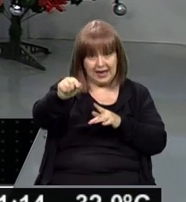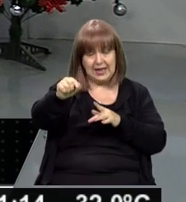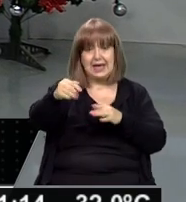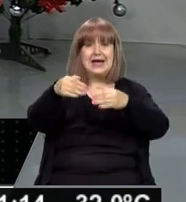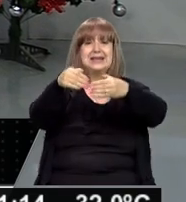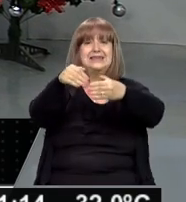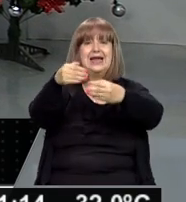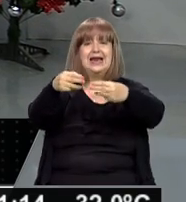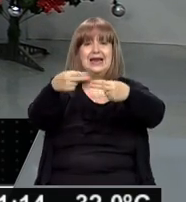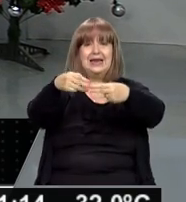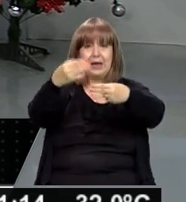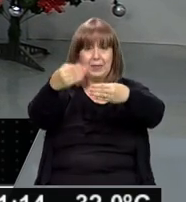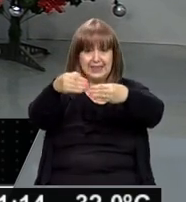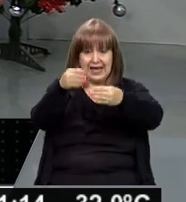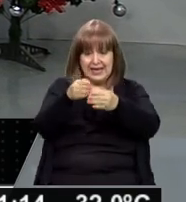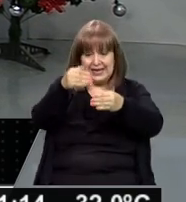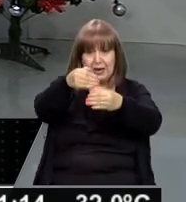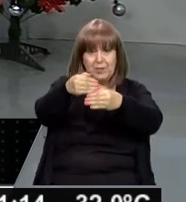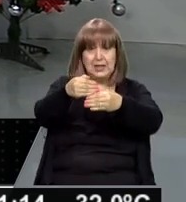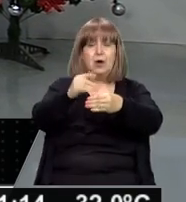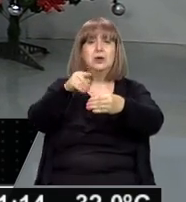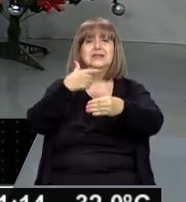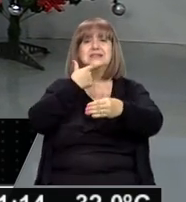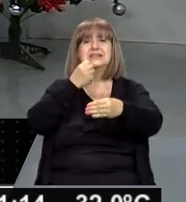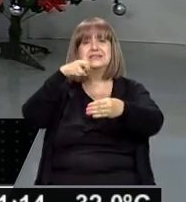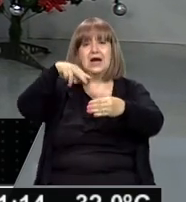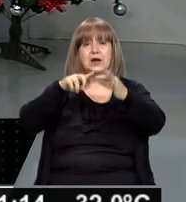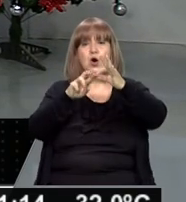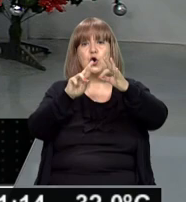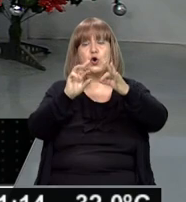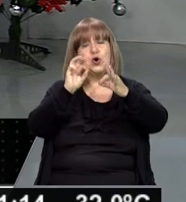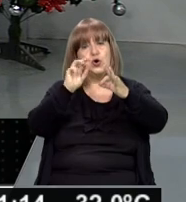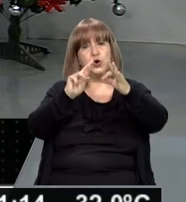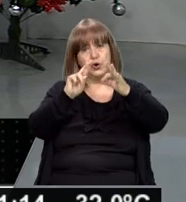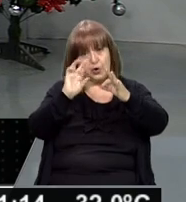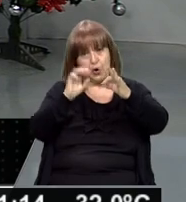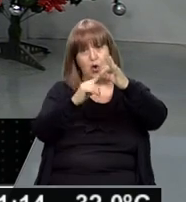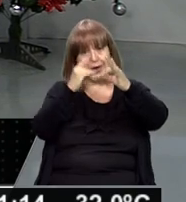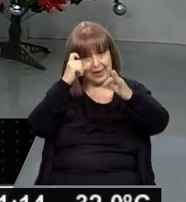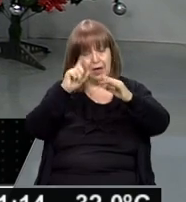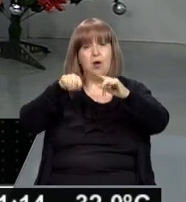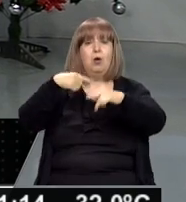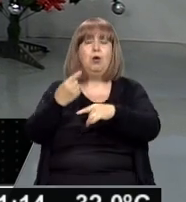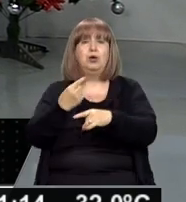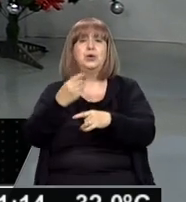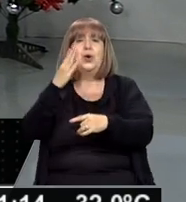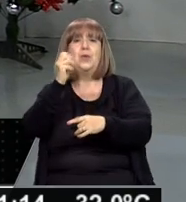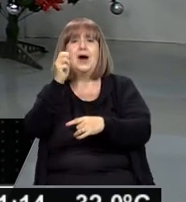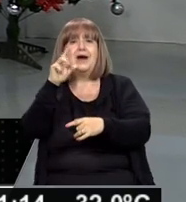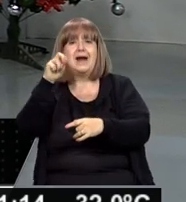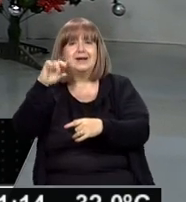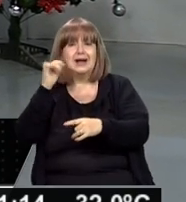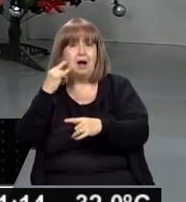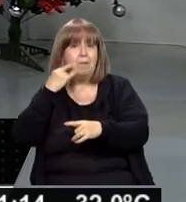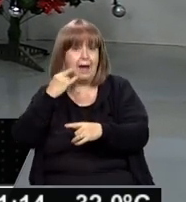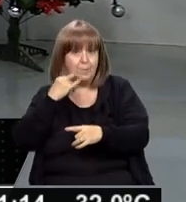en el límite, en San Roque, y esto es Barrancas Maipú, el otro era Beltrán. Claro, perdón,